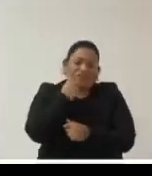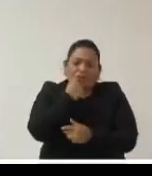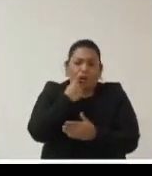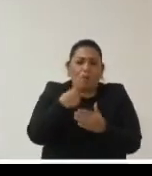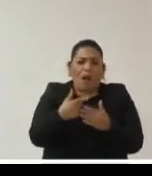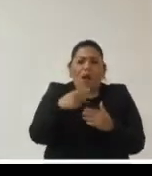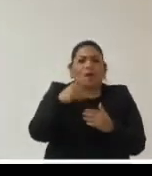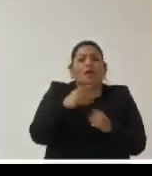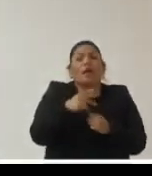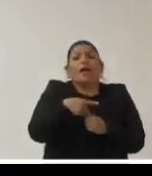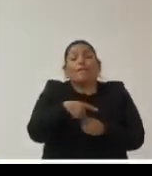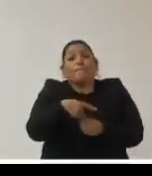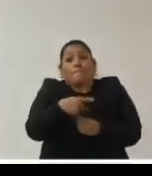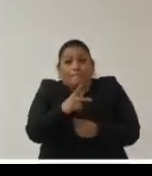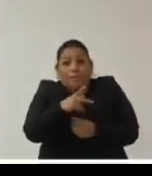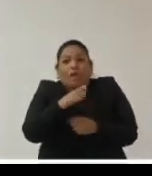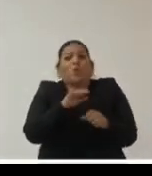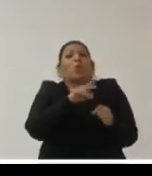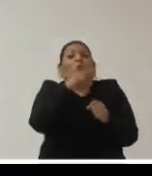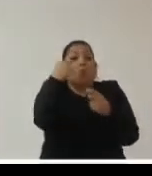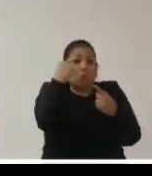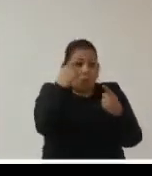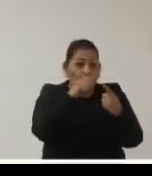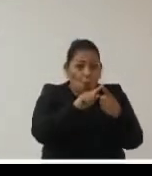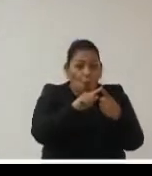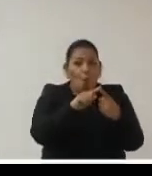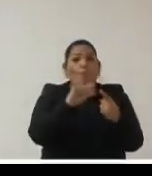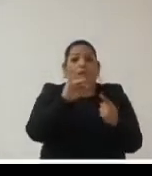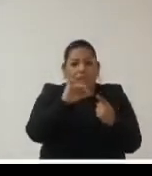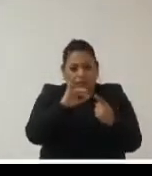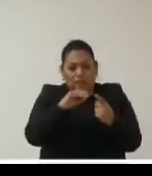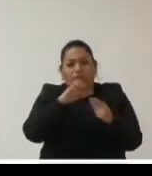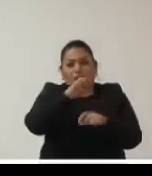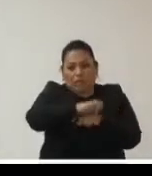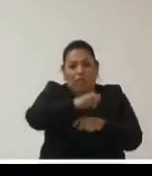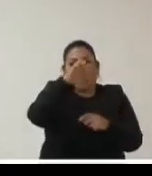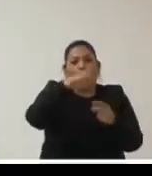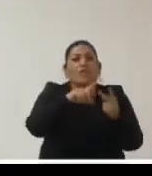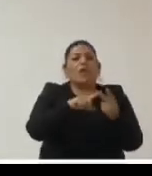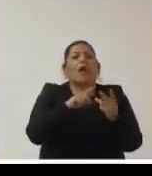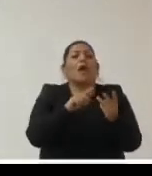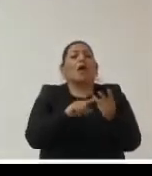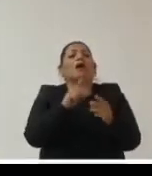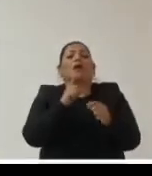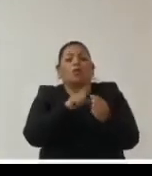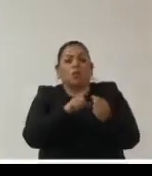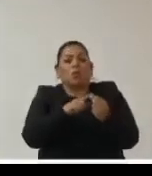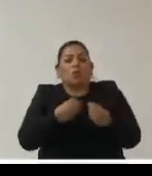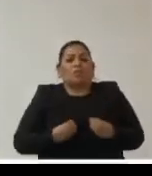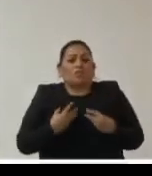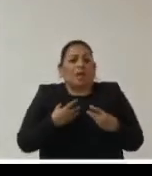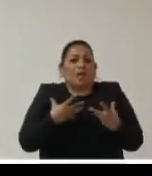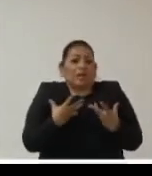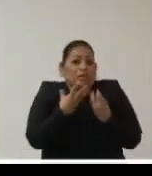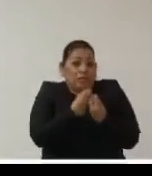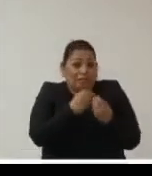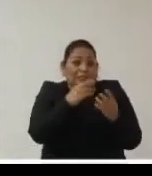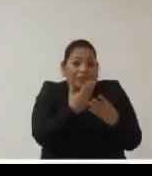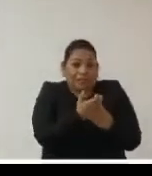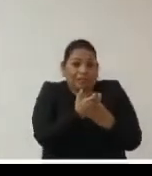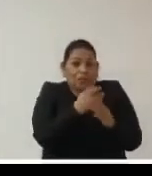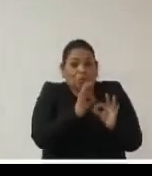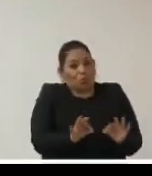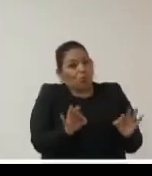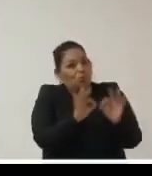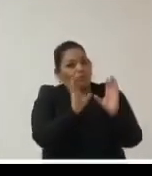son las garantías adecuadas que se van a dar para proteger a los ciudadanos? y hay un mantra del reglamento que yo repito hasta aparecer bueno